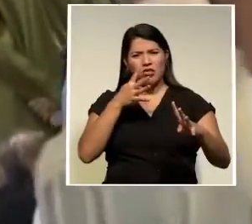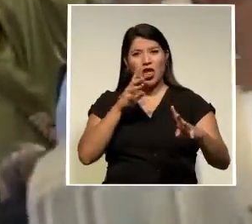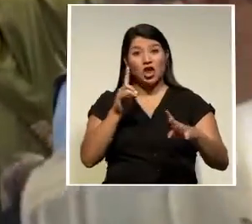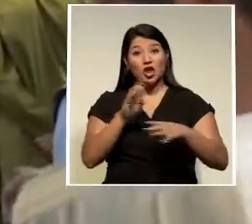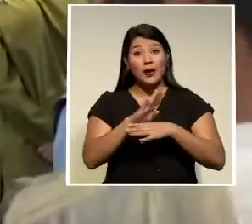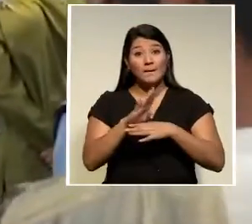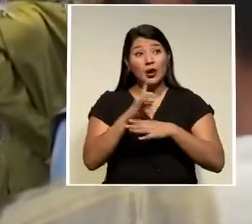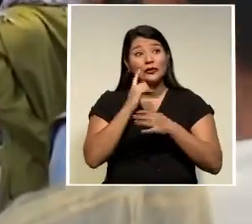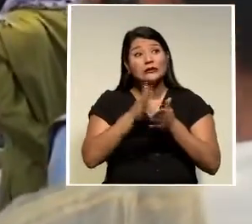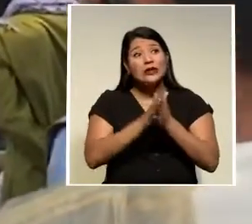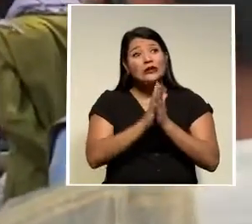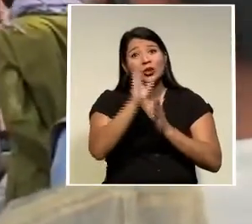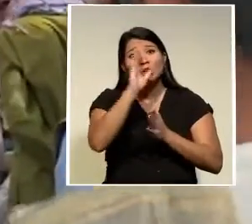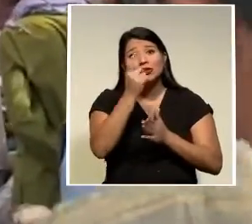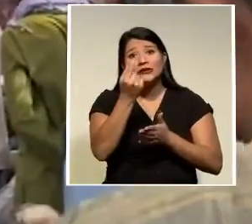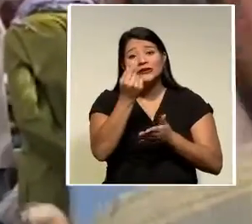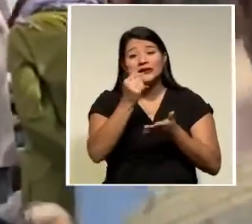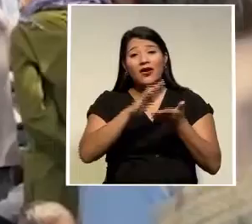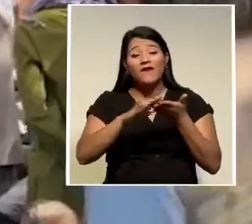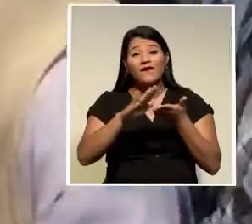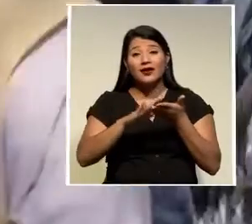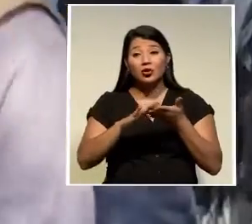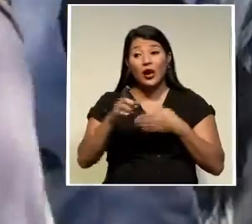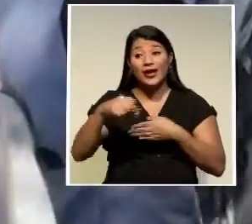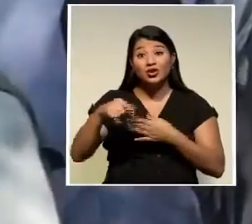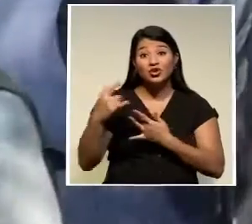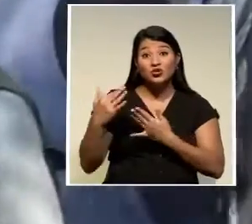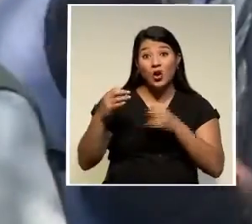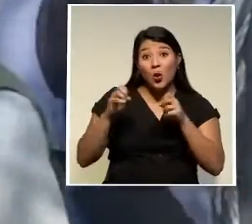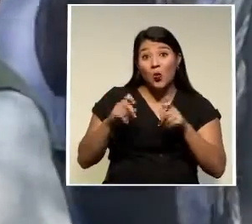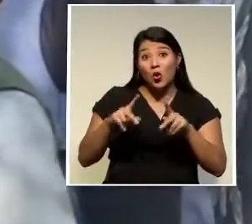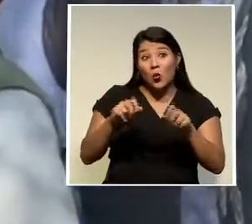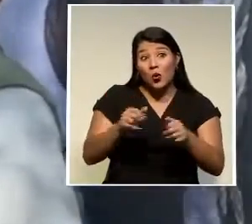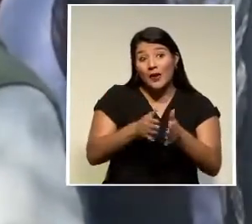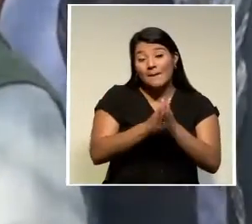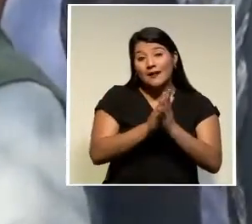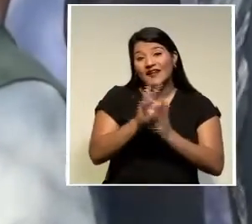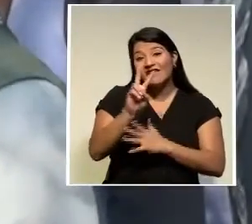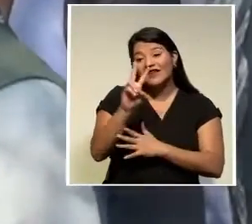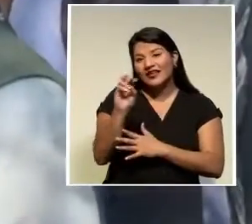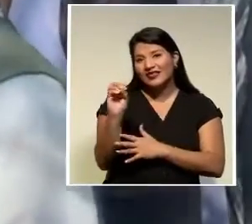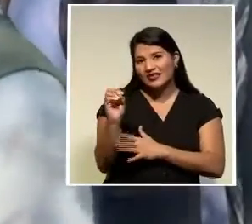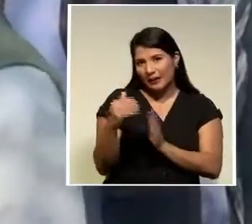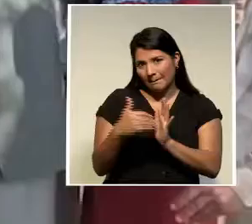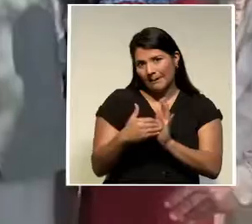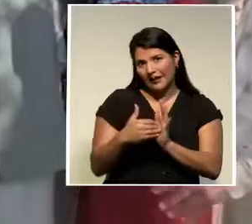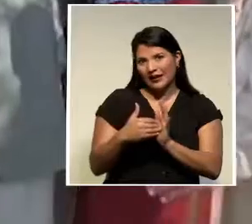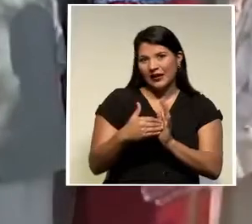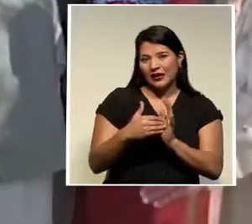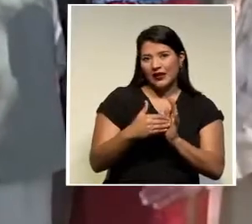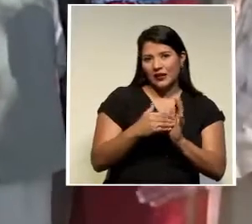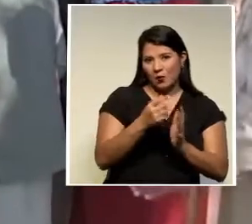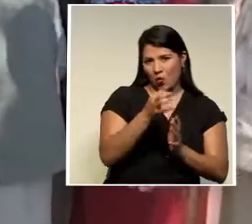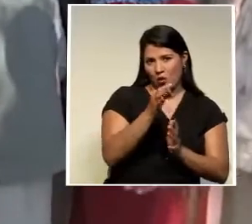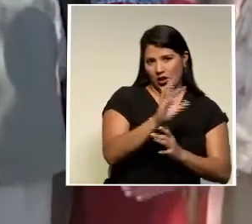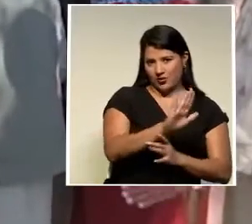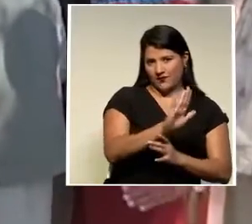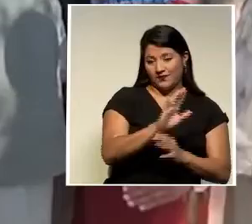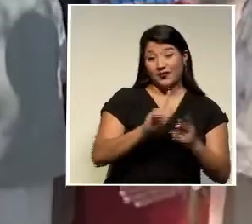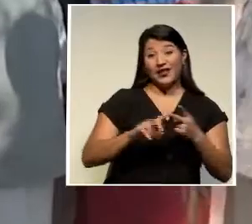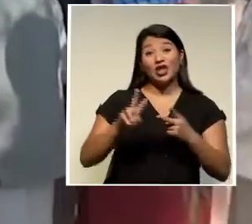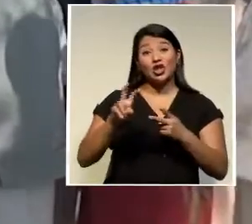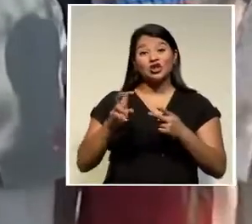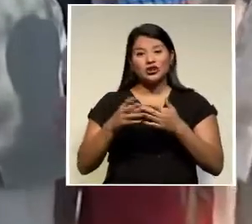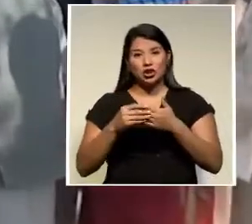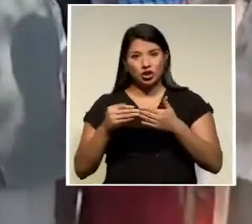conseguir efectivo. Están aquí esperando la oportunidad de retirar 20 mil afgani y unos 200 dólares. Es el límite impuesto por